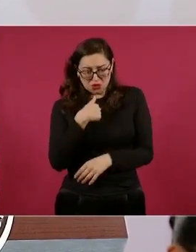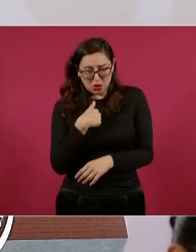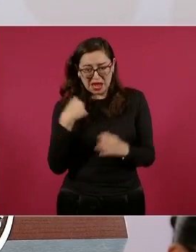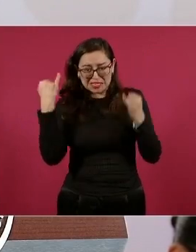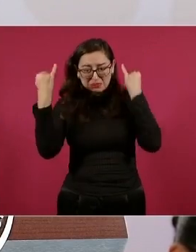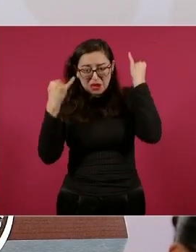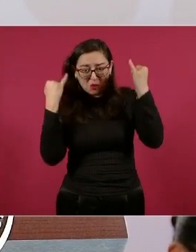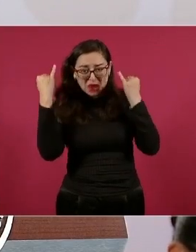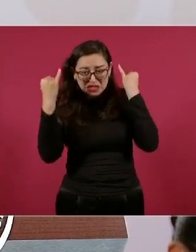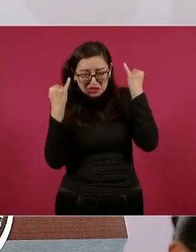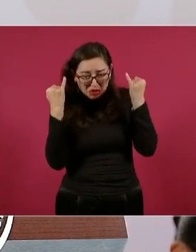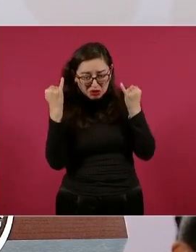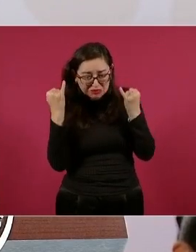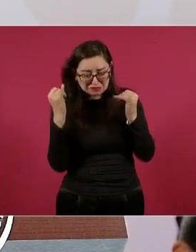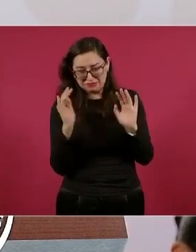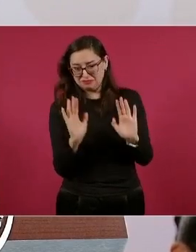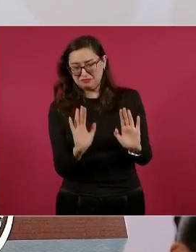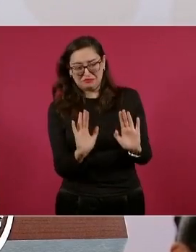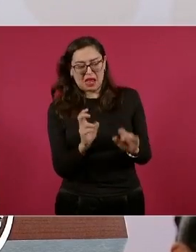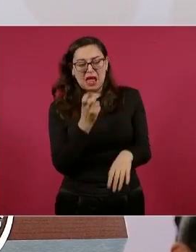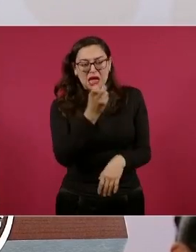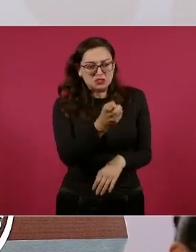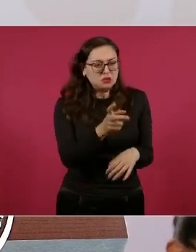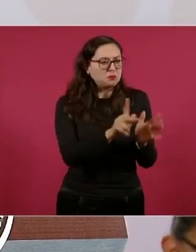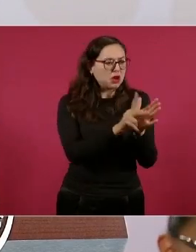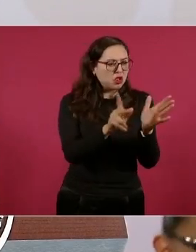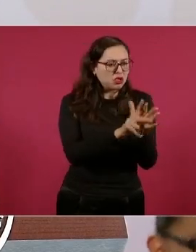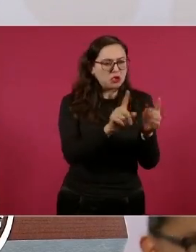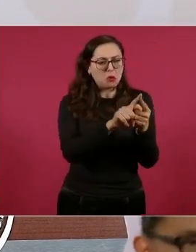o a cómo se llama, al Reforma.